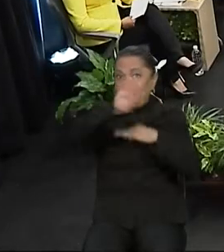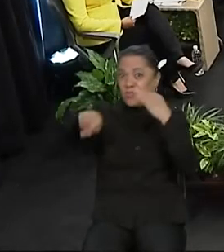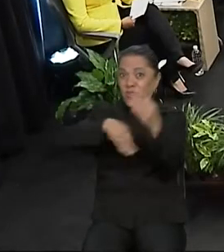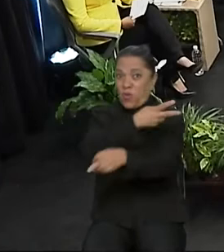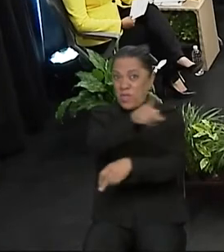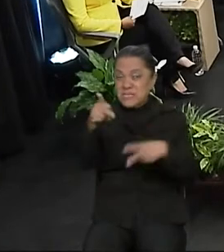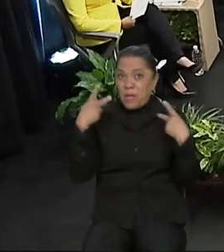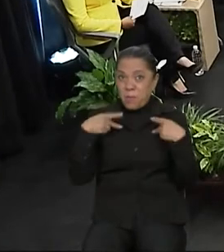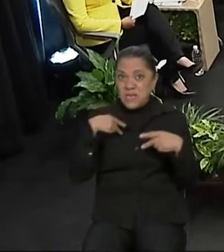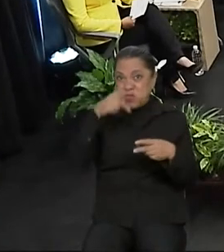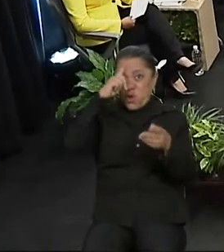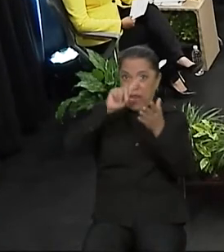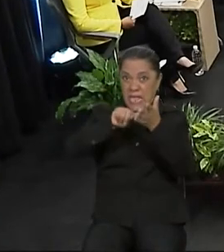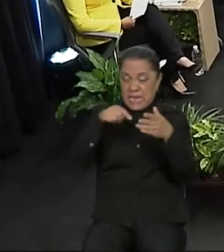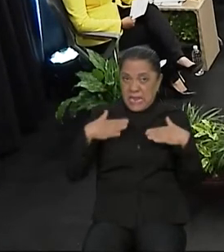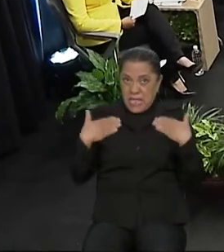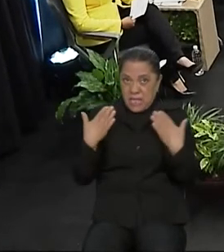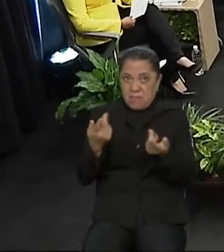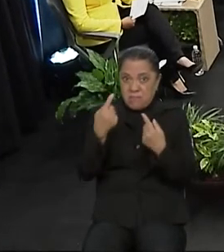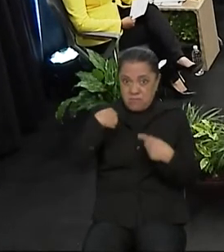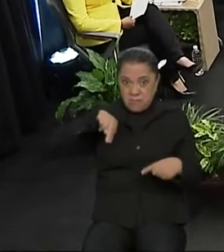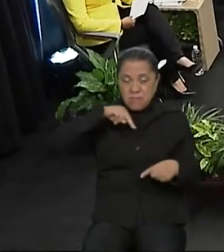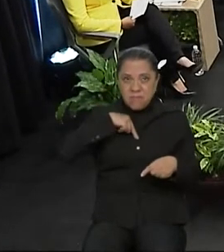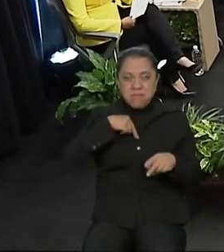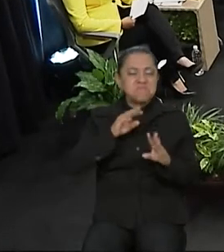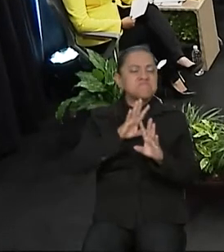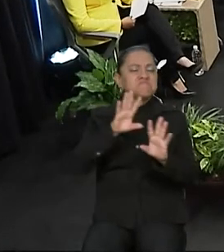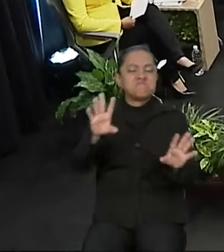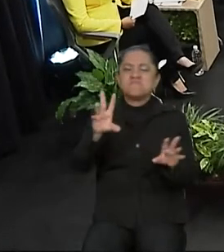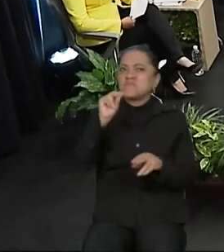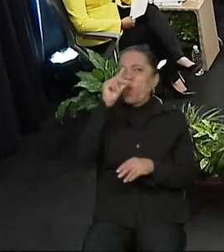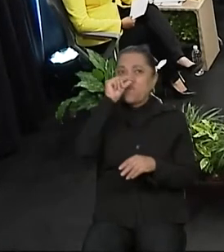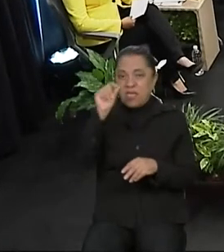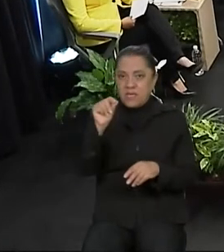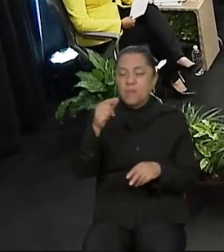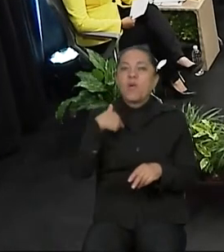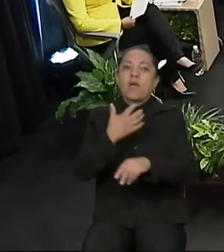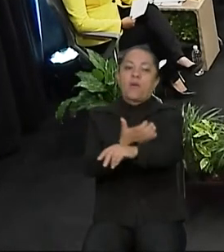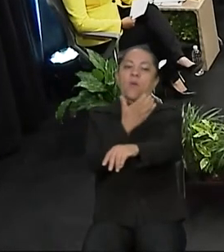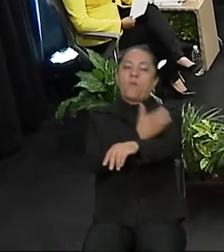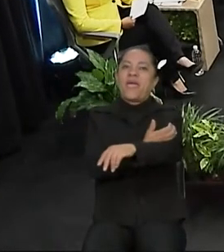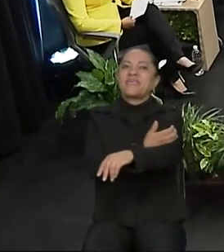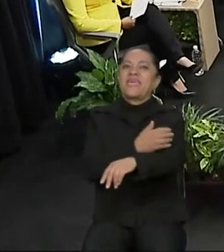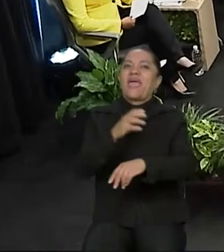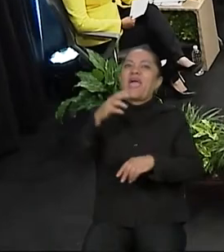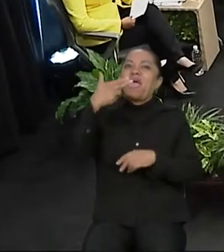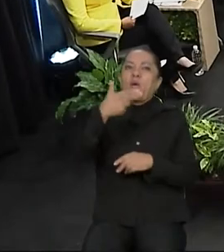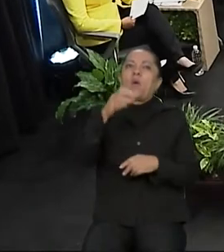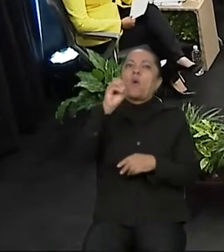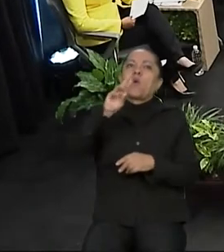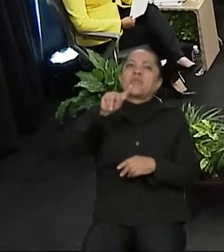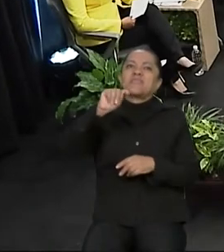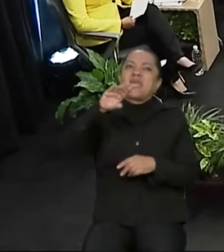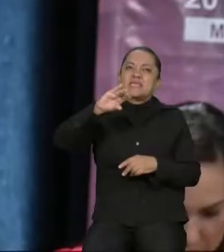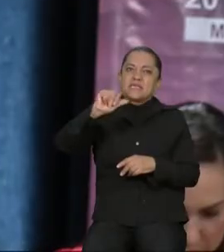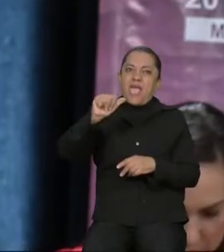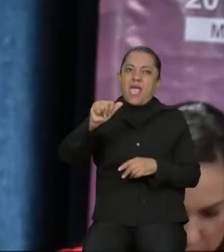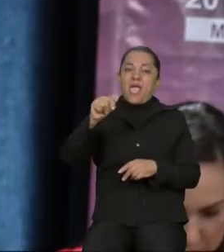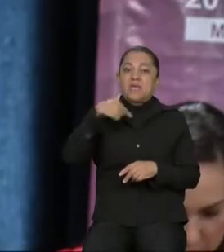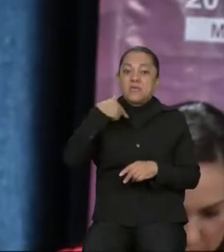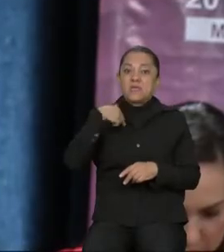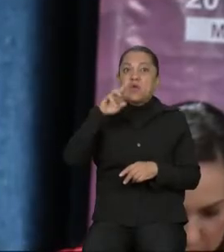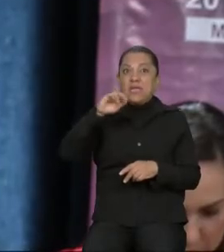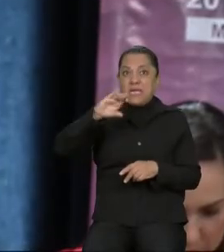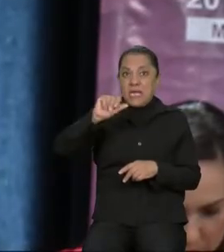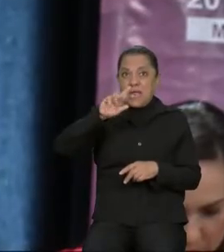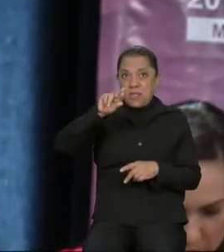creen en nosotros. Mi compañera Hortensia, como Ricardo Calvo Huerta, tenemos experiencia, tenemos experiencia en